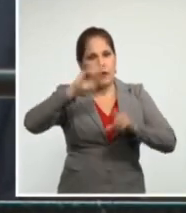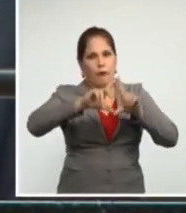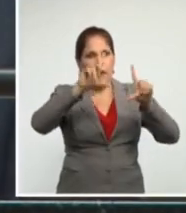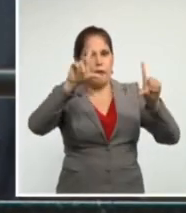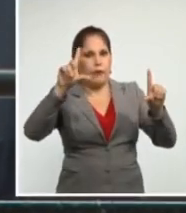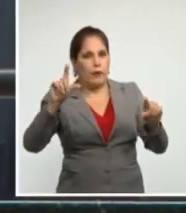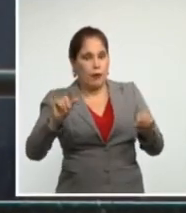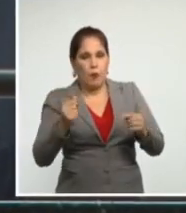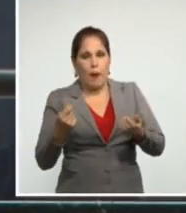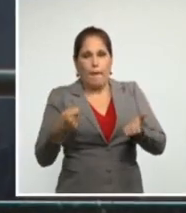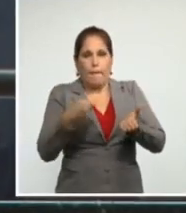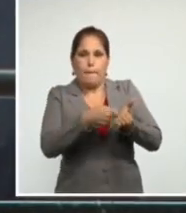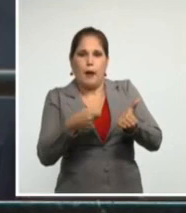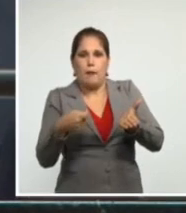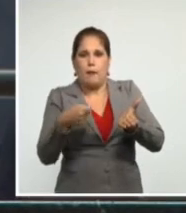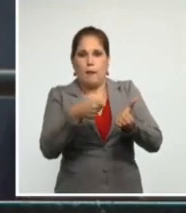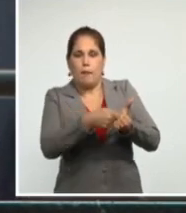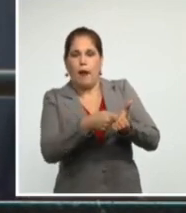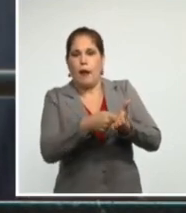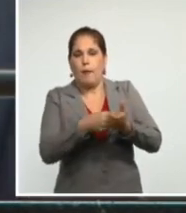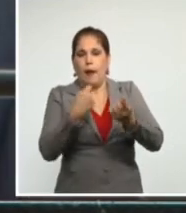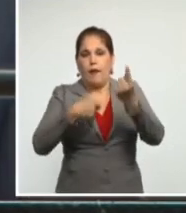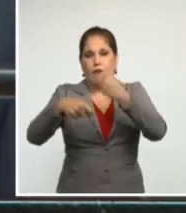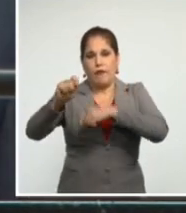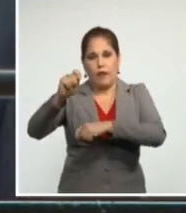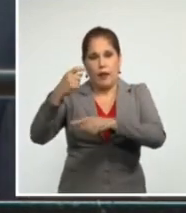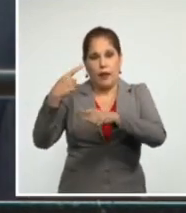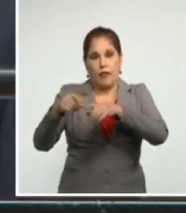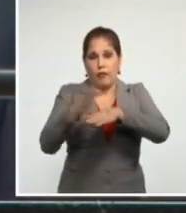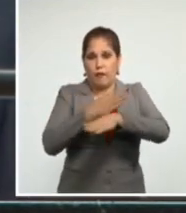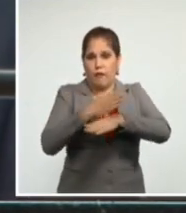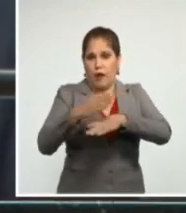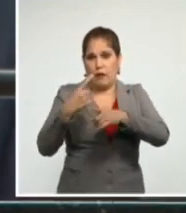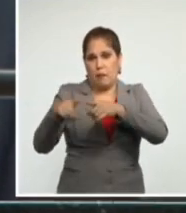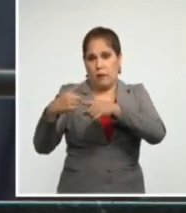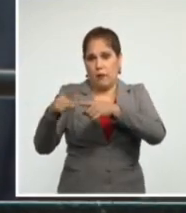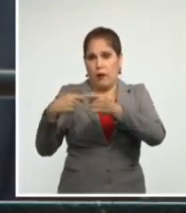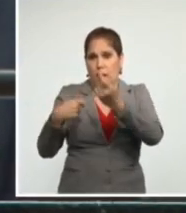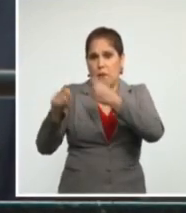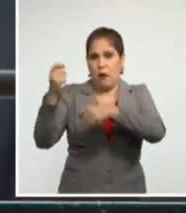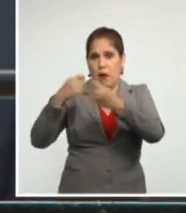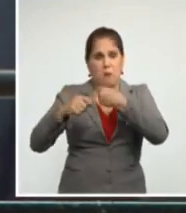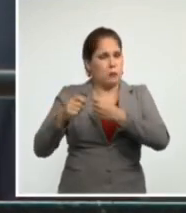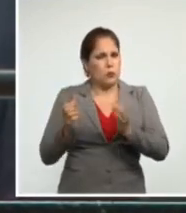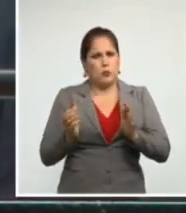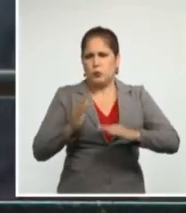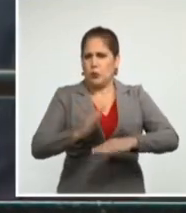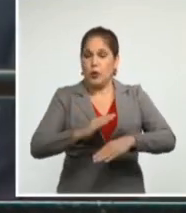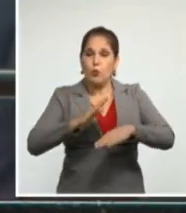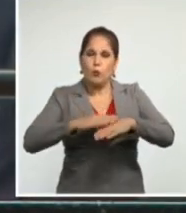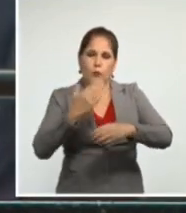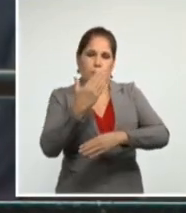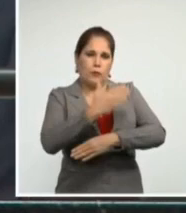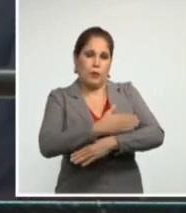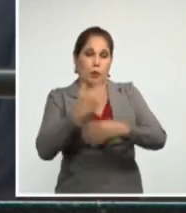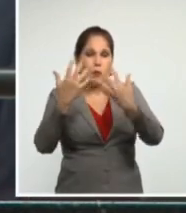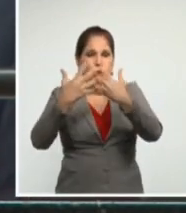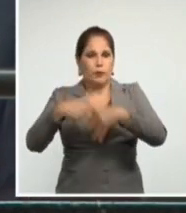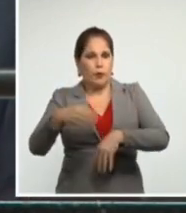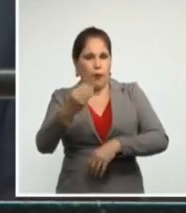financiamiento para importar los insumos necesarios destinados a la producción de alimentos